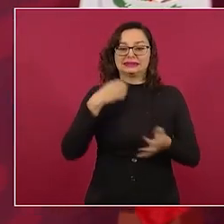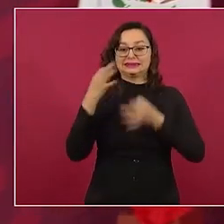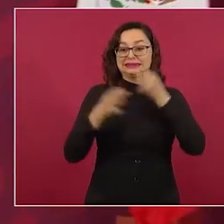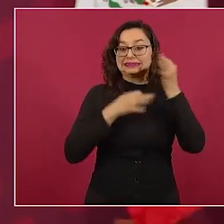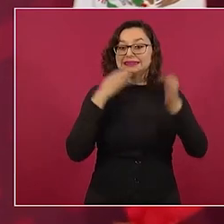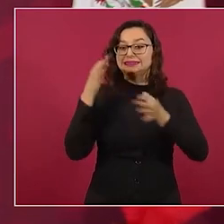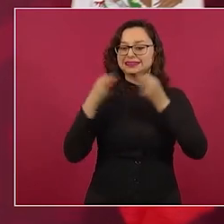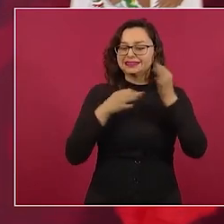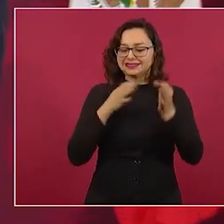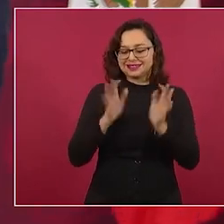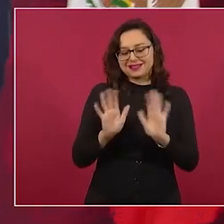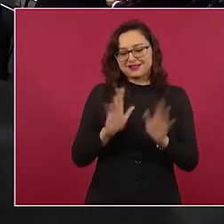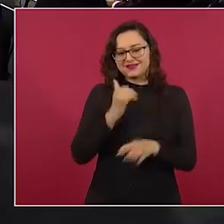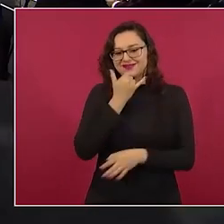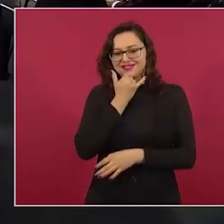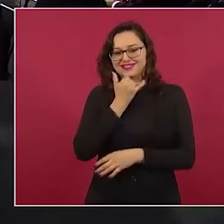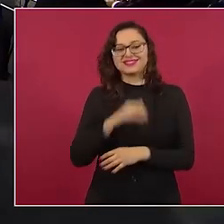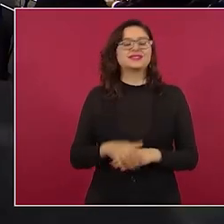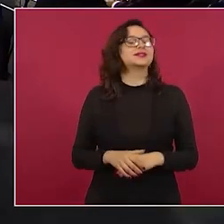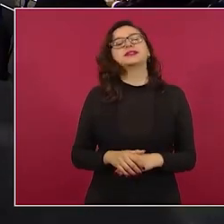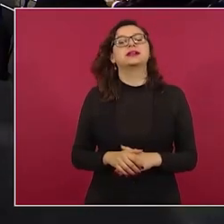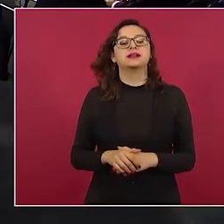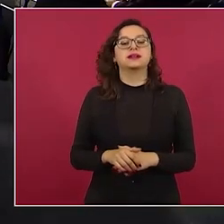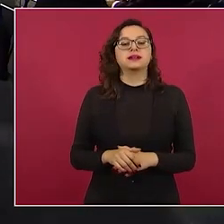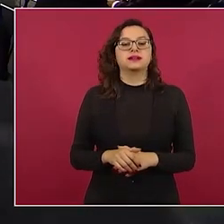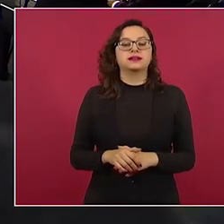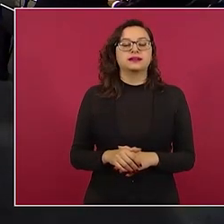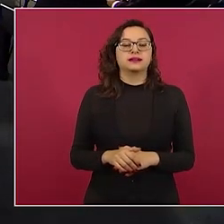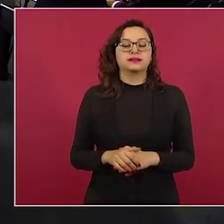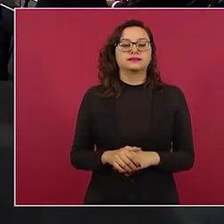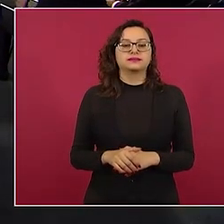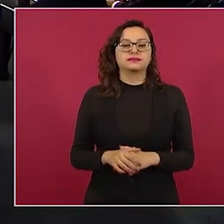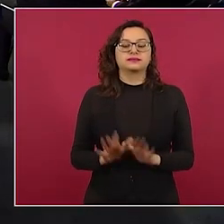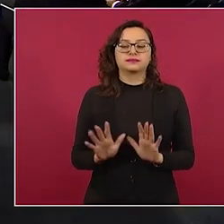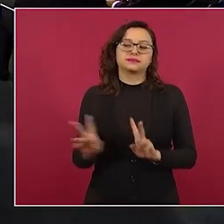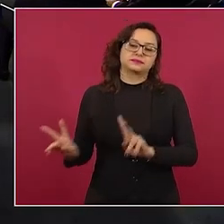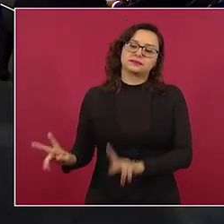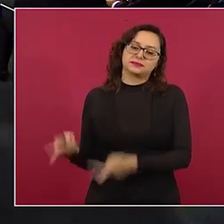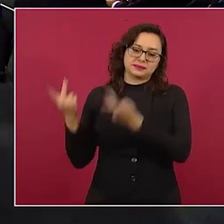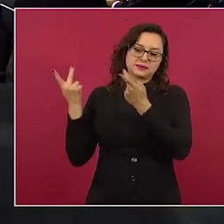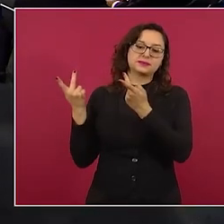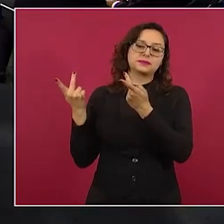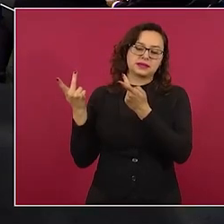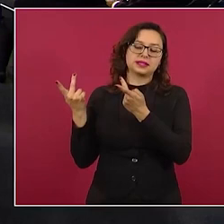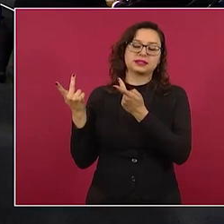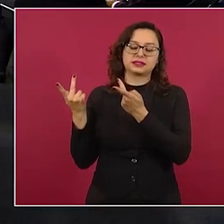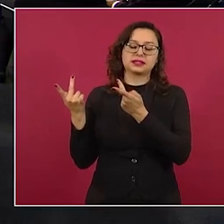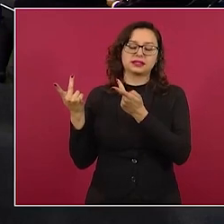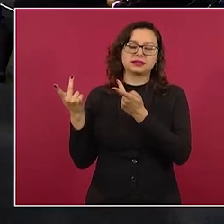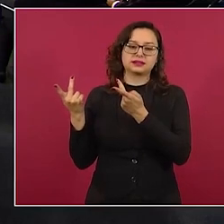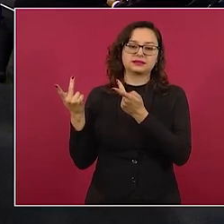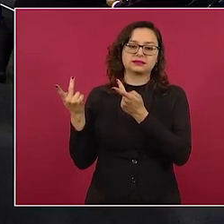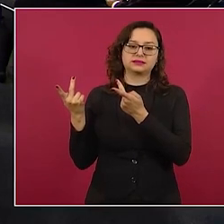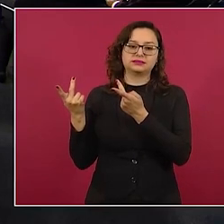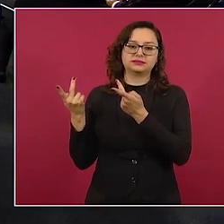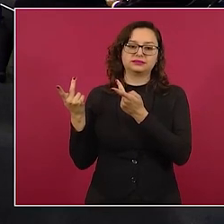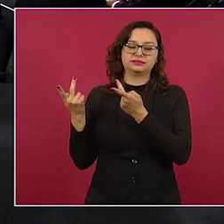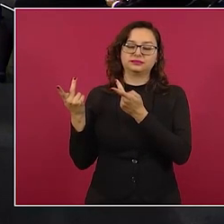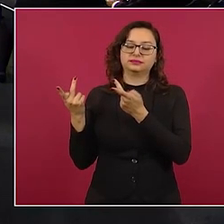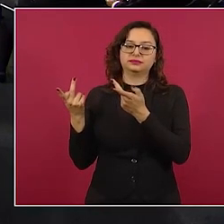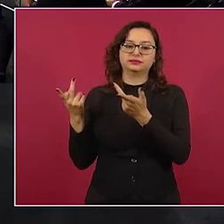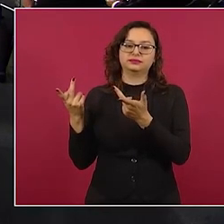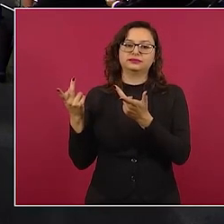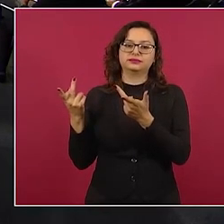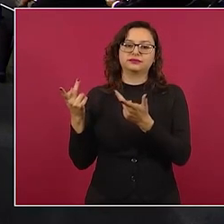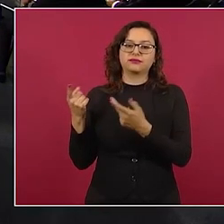bueno este se la vendieron la empresa